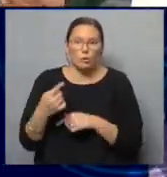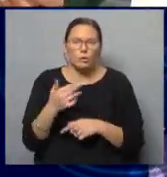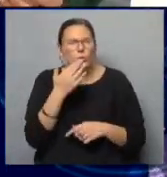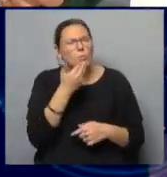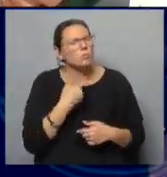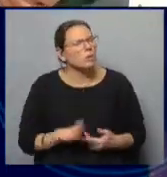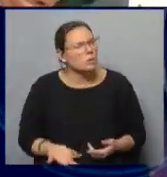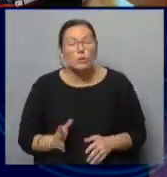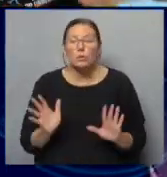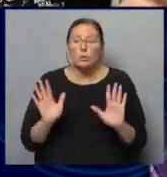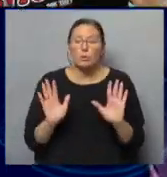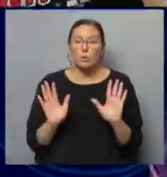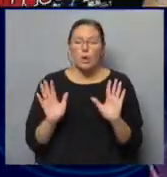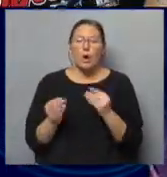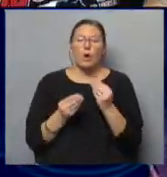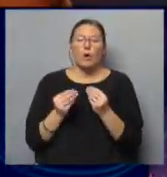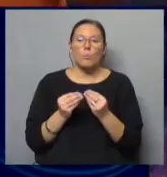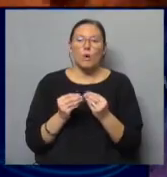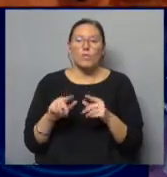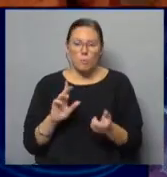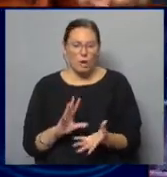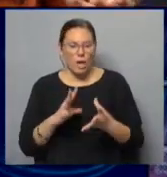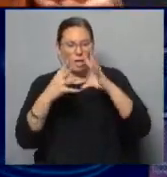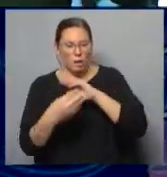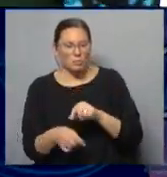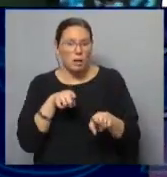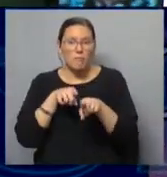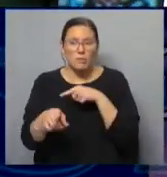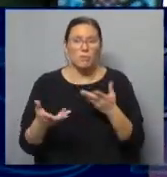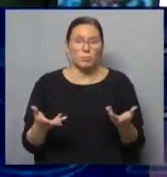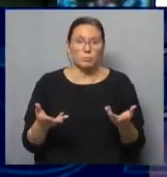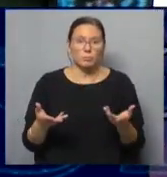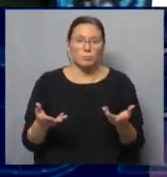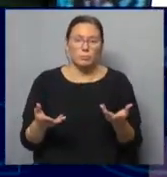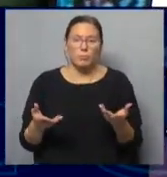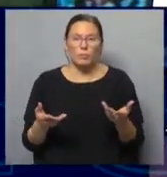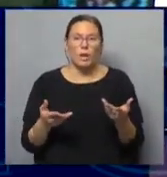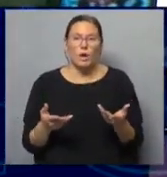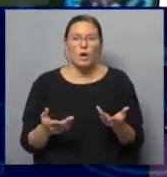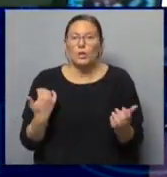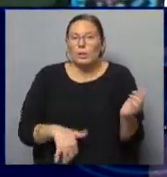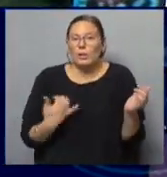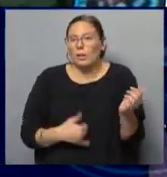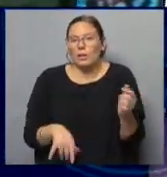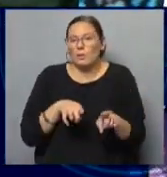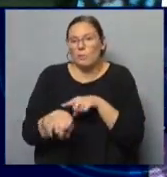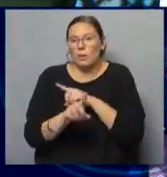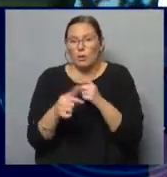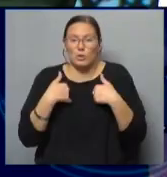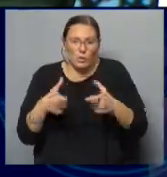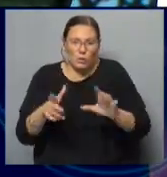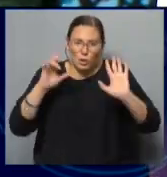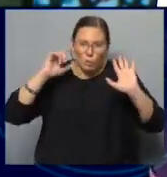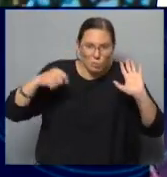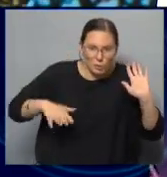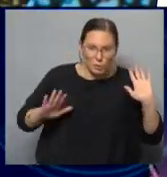preguntaste. No, no, ¿cómo después transmitirlo? claro, ¿cómo le voy a pasar todo el vivo? Lo que pasa es que no tenés que tocarlo igual en un disco. Yo, por lo menos, lo